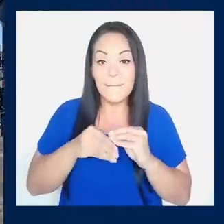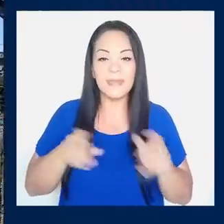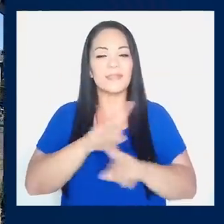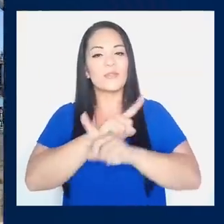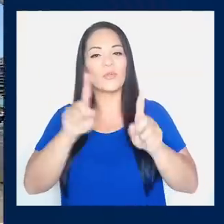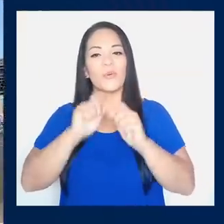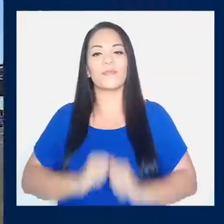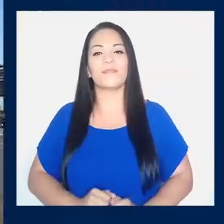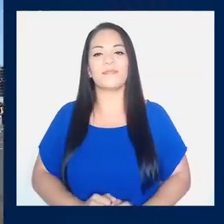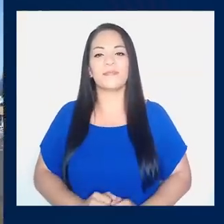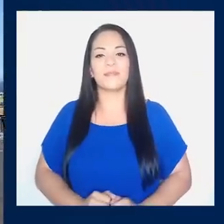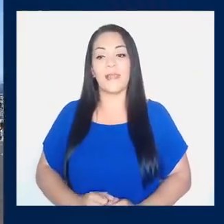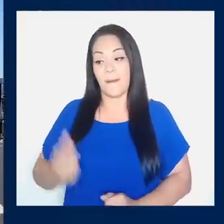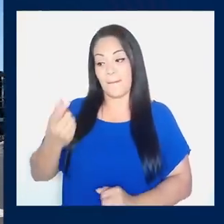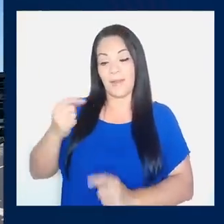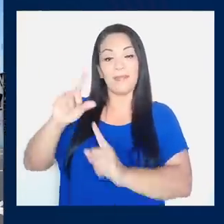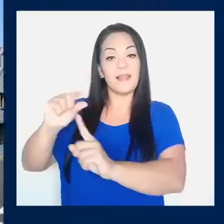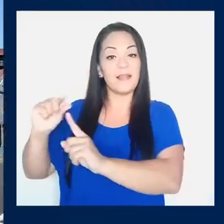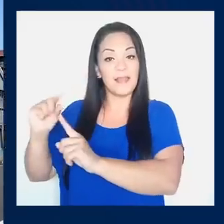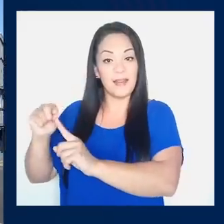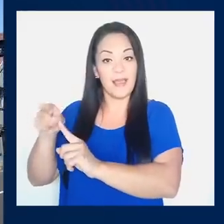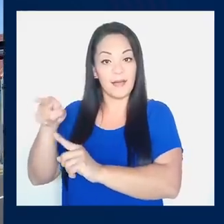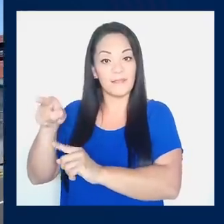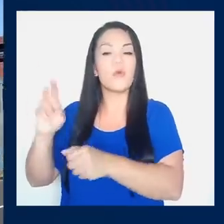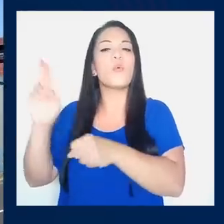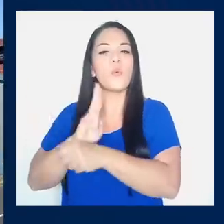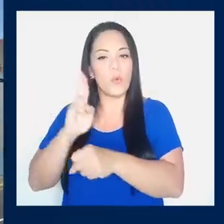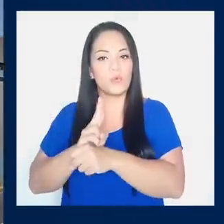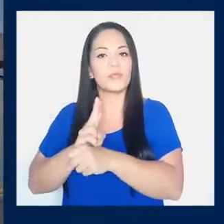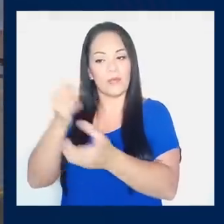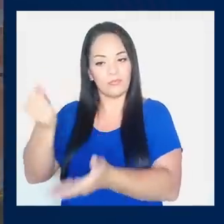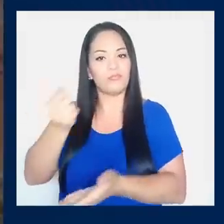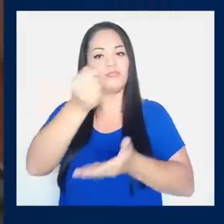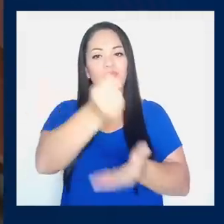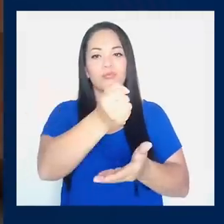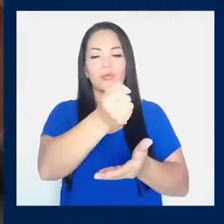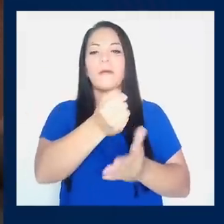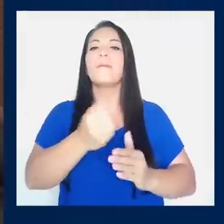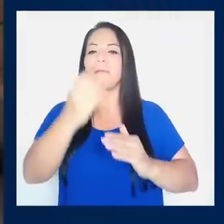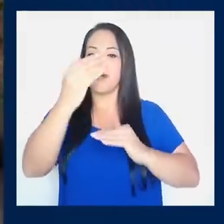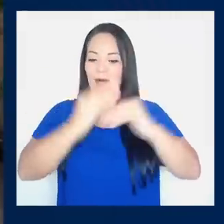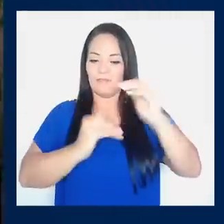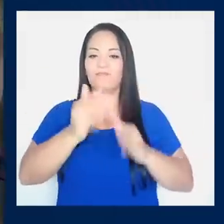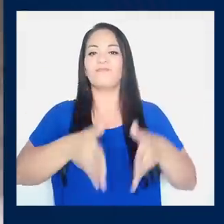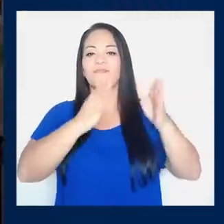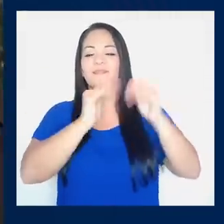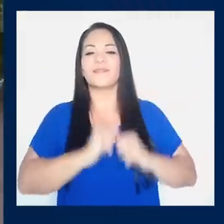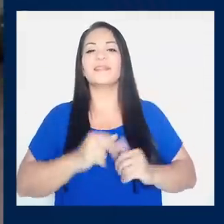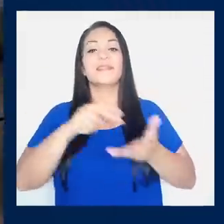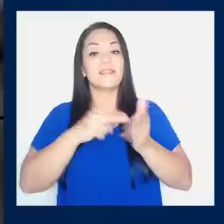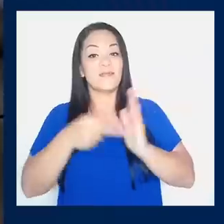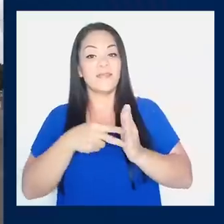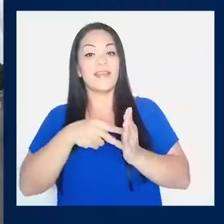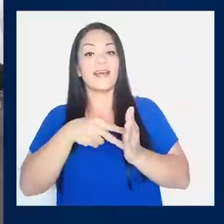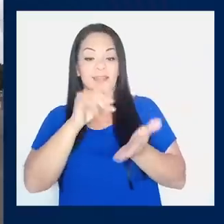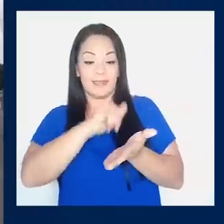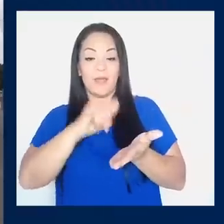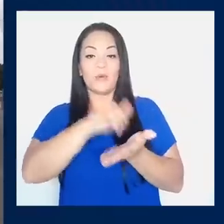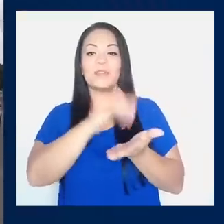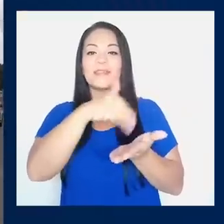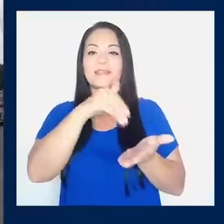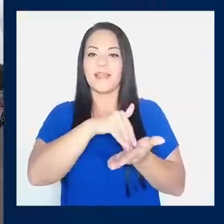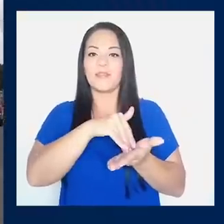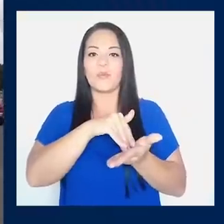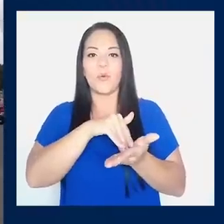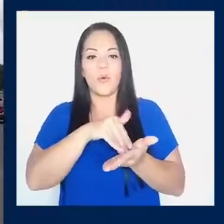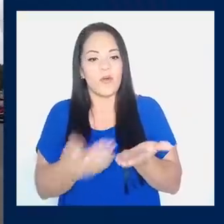simplemente agarrando esos alquileres e invirtiéndolos en un lugar que va a reactivar el Centro de San